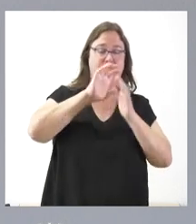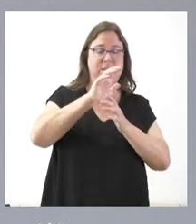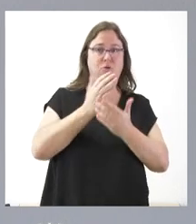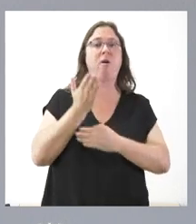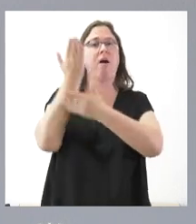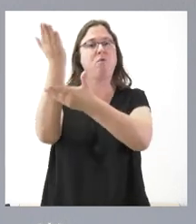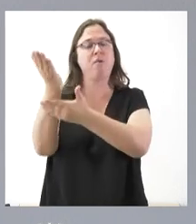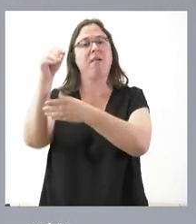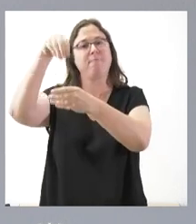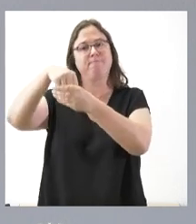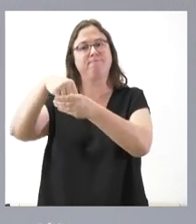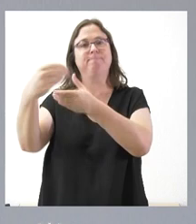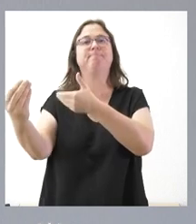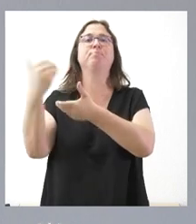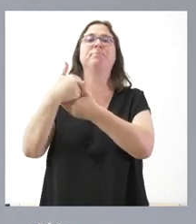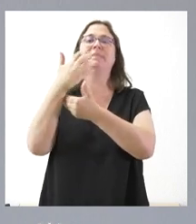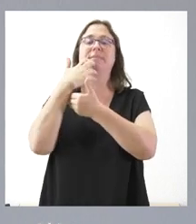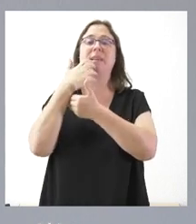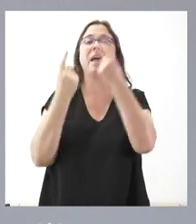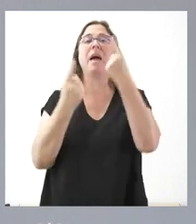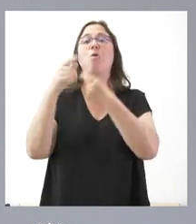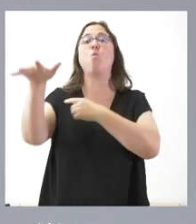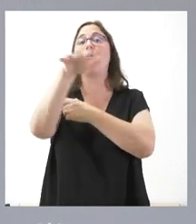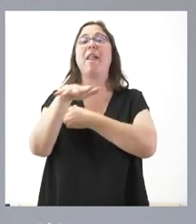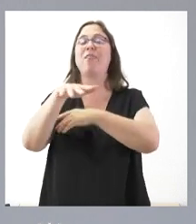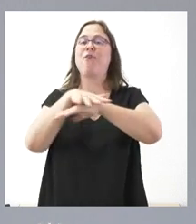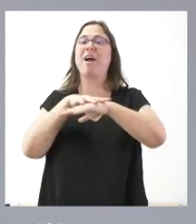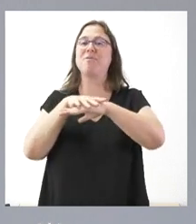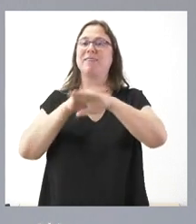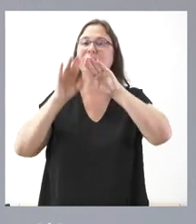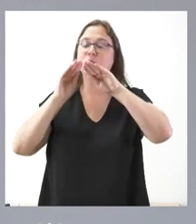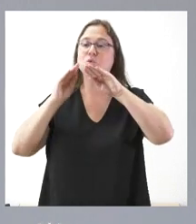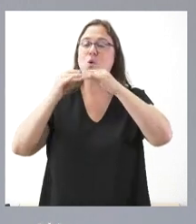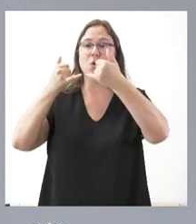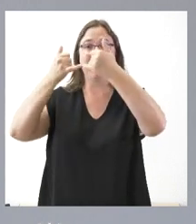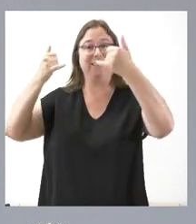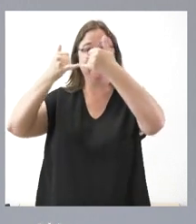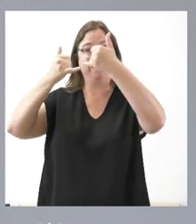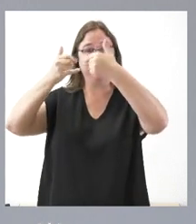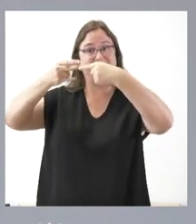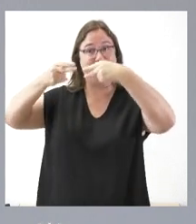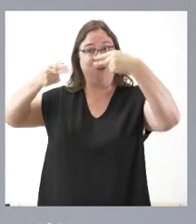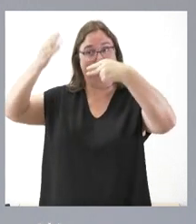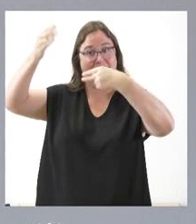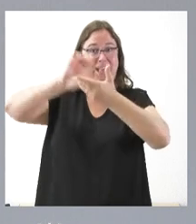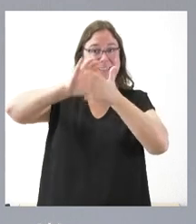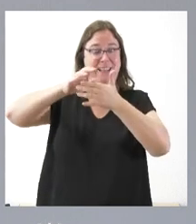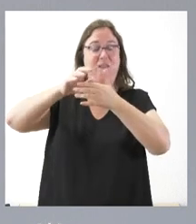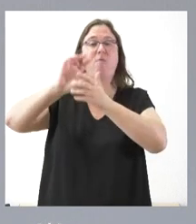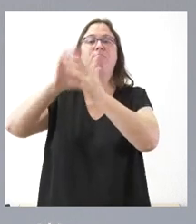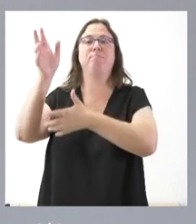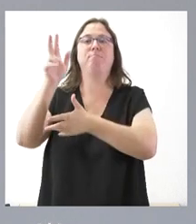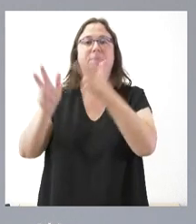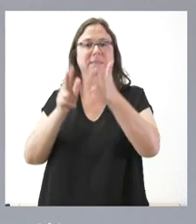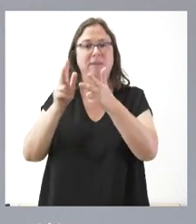Castilla y León, pueda prestar servicios a algunas zonas básicas de salud limítrofes del País Vasco, con lo cual la colaboración se refuerza. Tienen